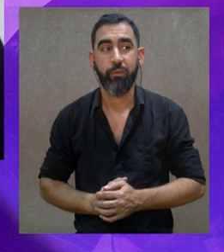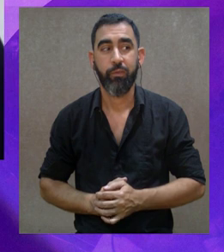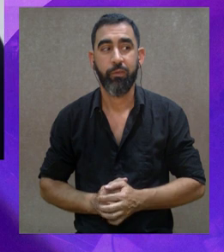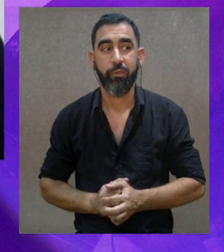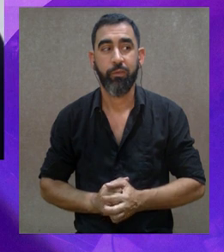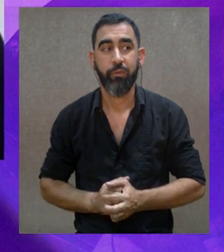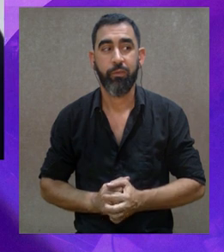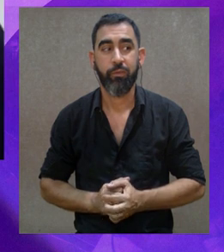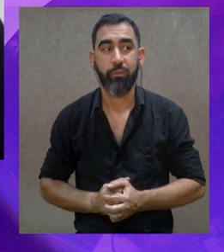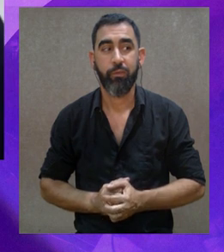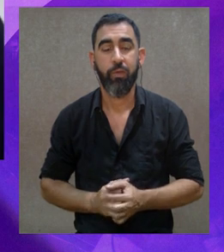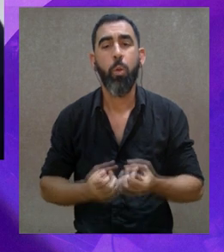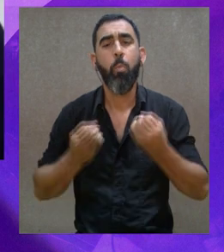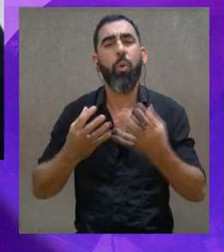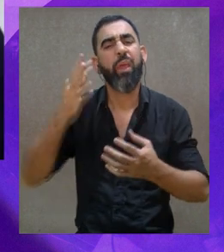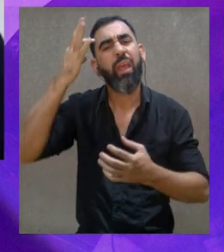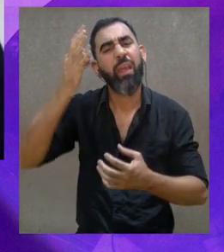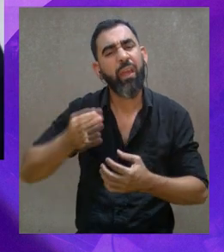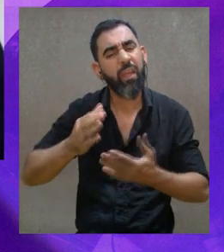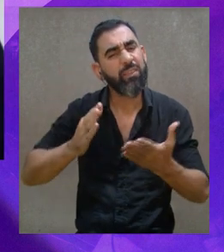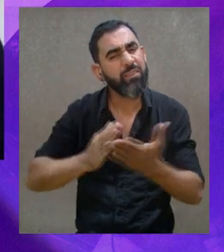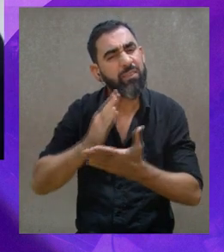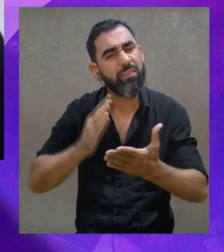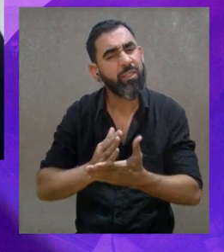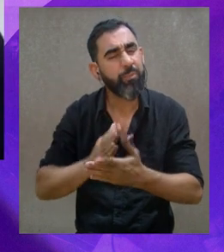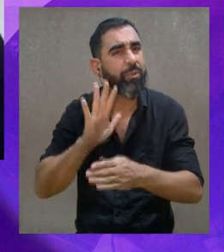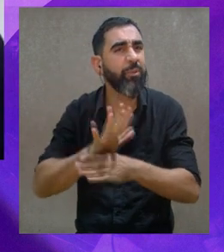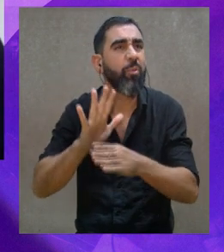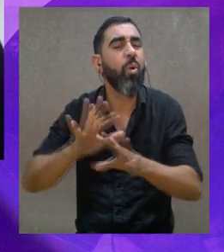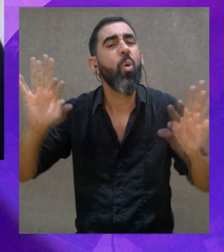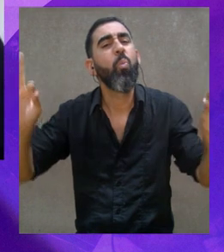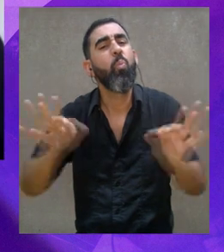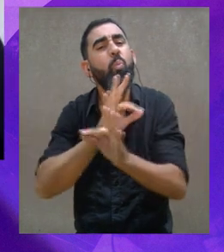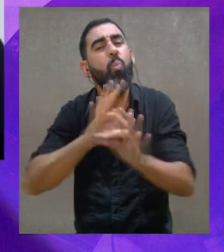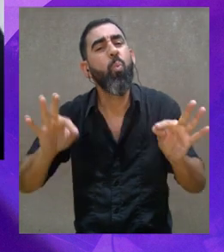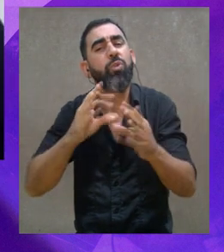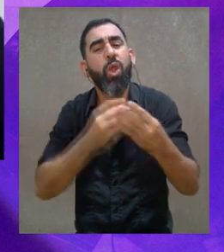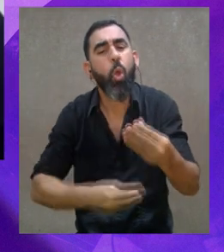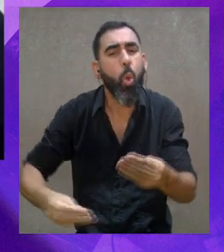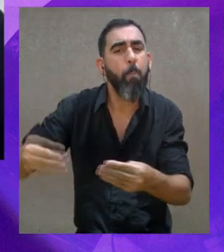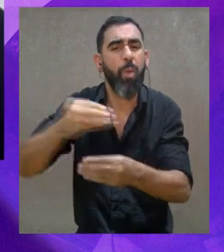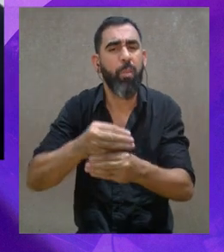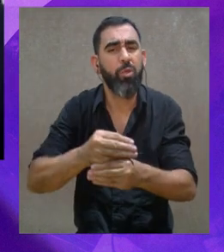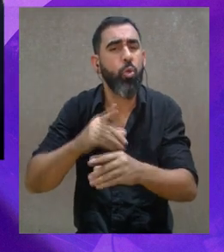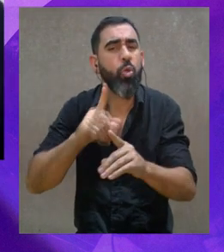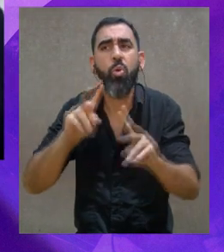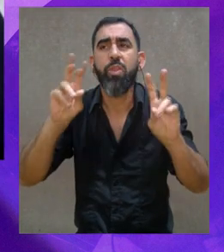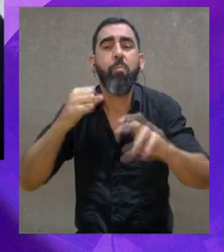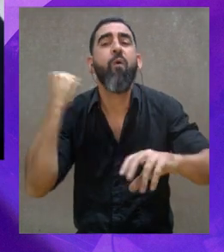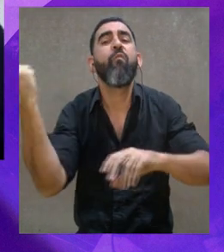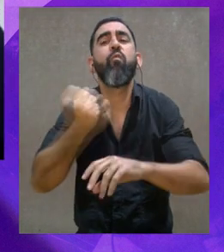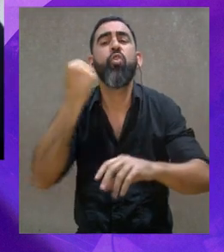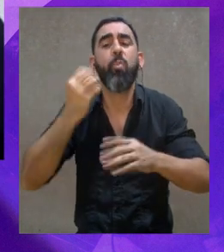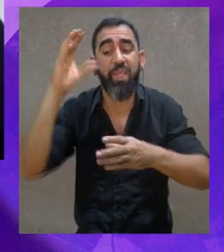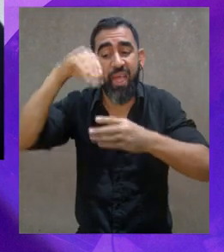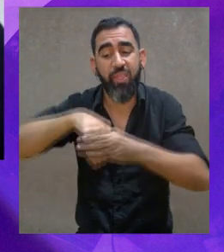Yo voy a discrepar un poquito. Yo creo que desconocemos. Si bien conocemos un montón de beneficios que